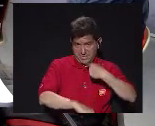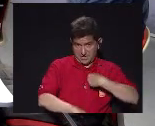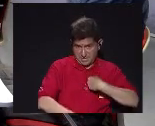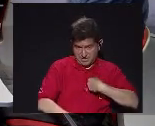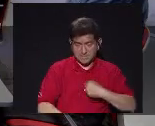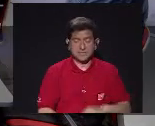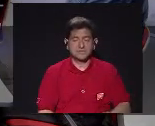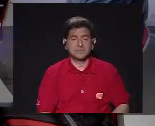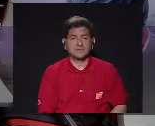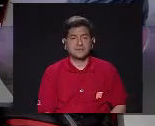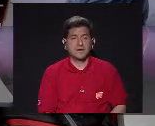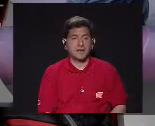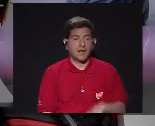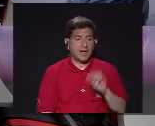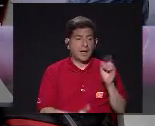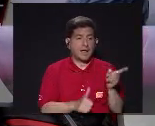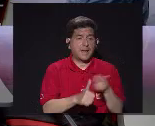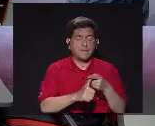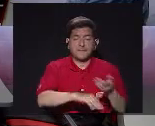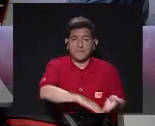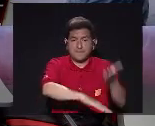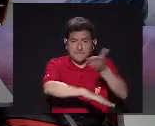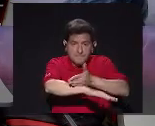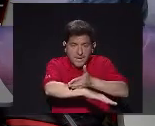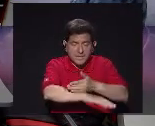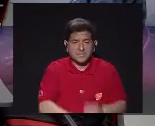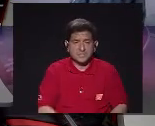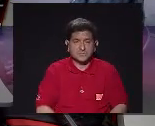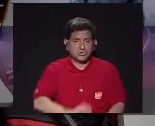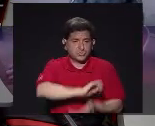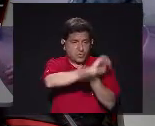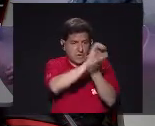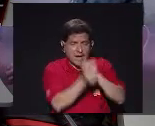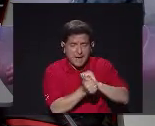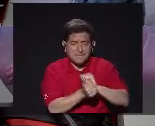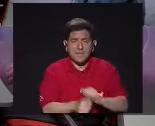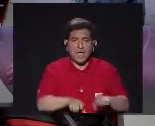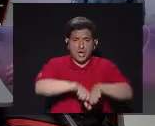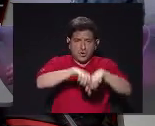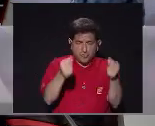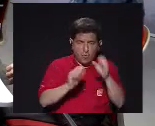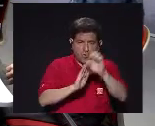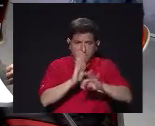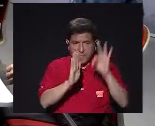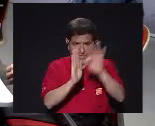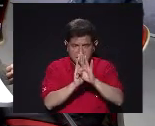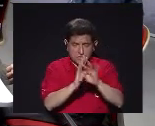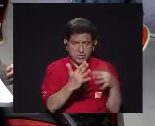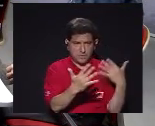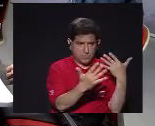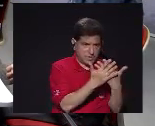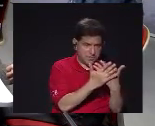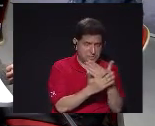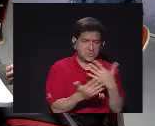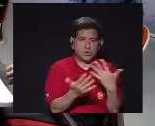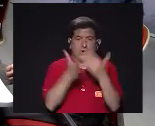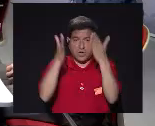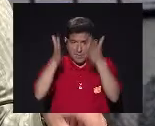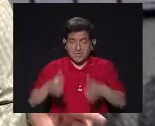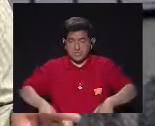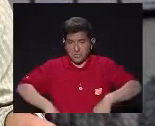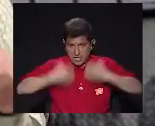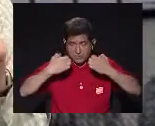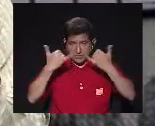Si me lo permiten decirlo Estos proyectos Dan el primer paso Para romper Todos los estereotipos Que sobre la